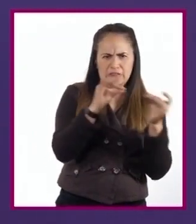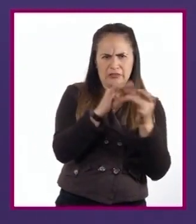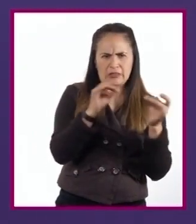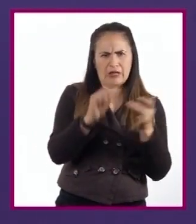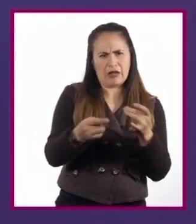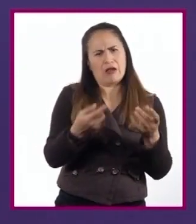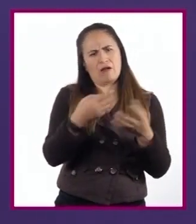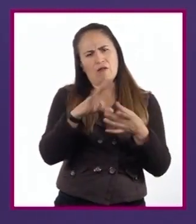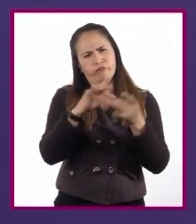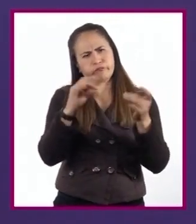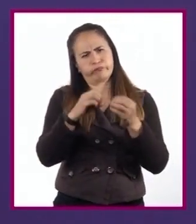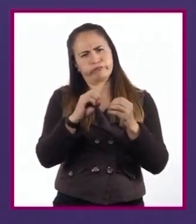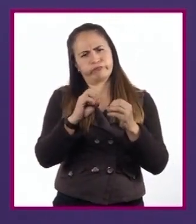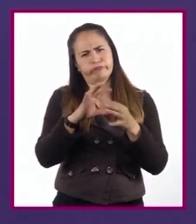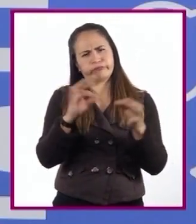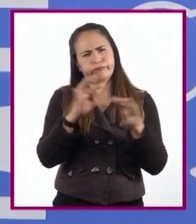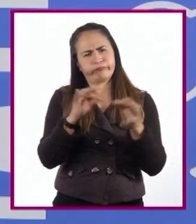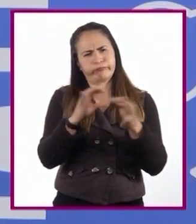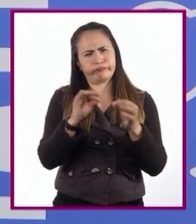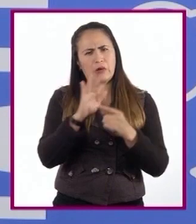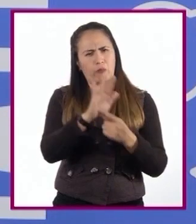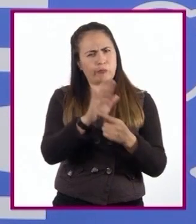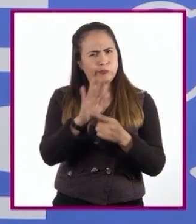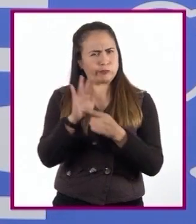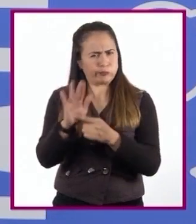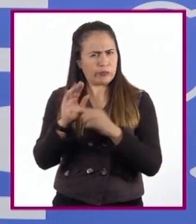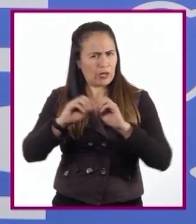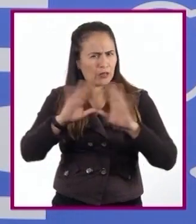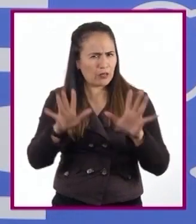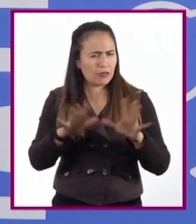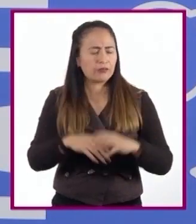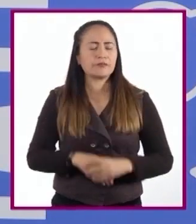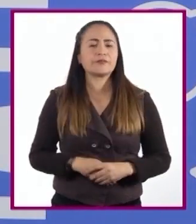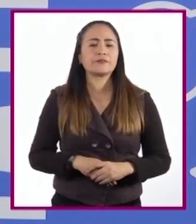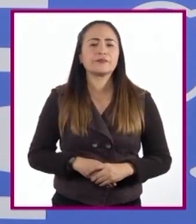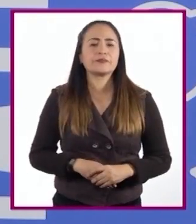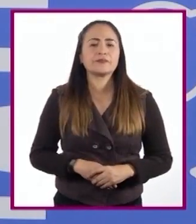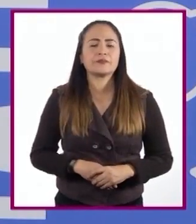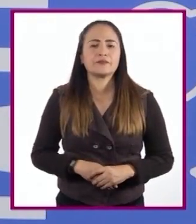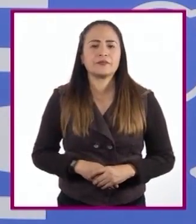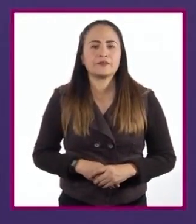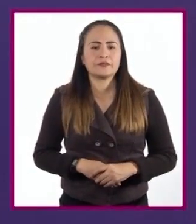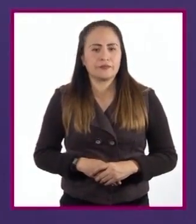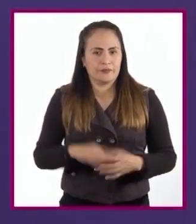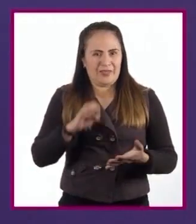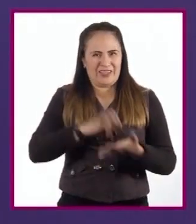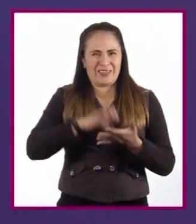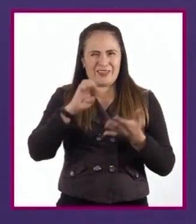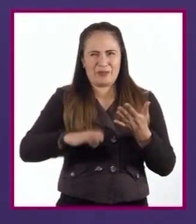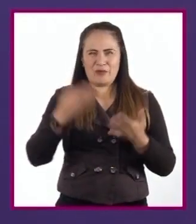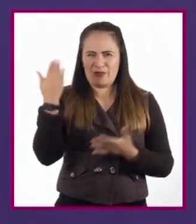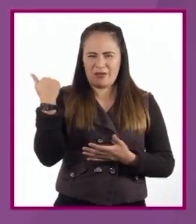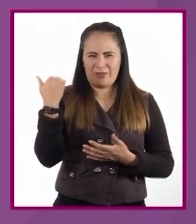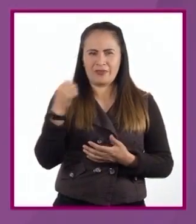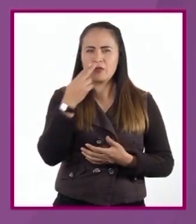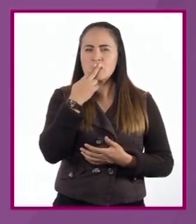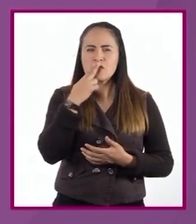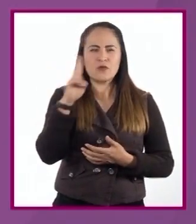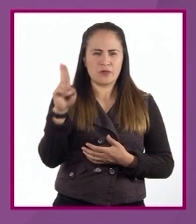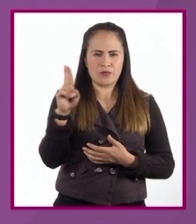o argumento que estamos diciendo. Usemos como ejemplo lo que mencionamos anteriormente sobre el tabaco.